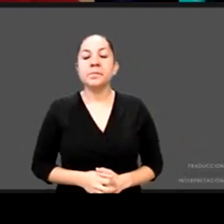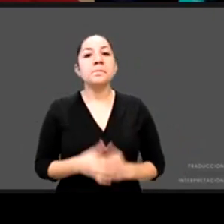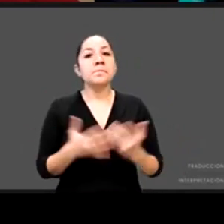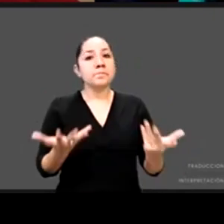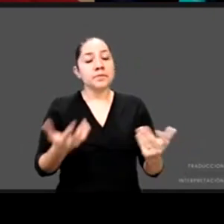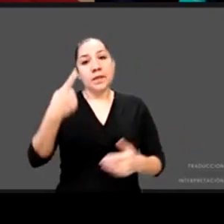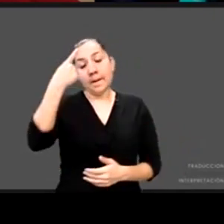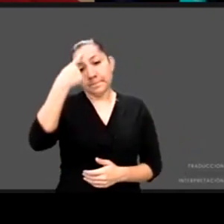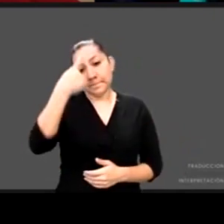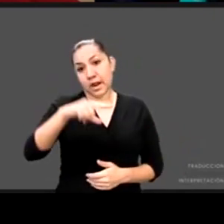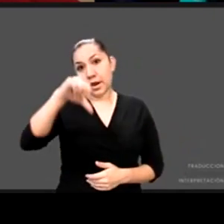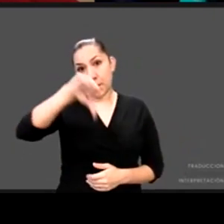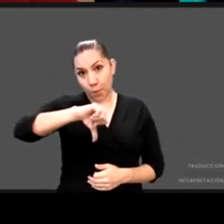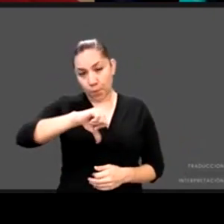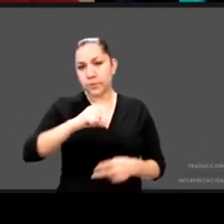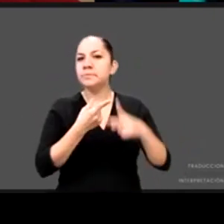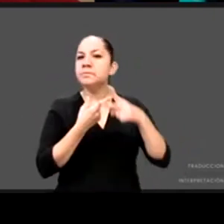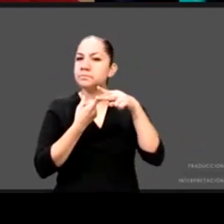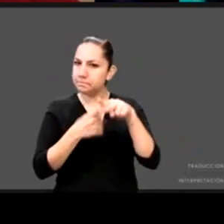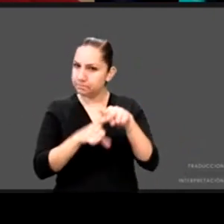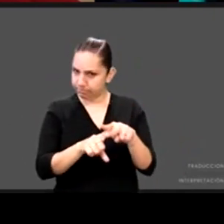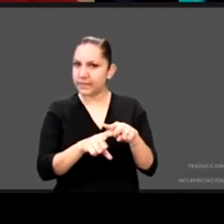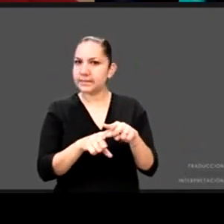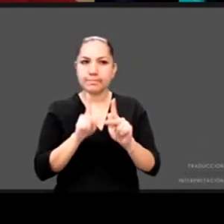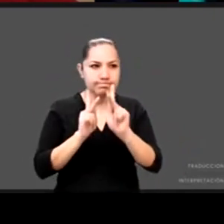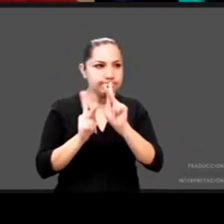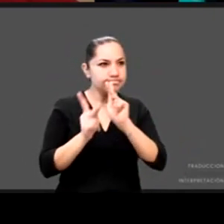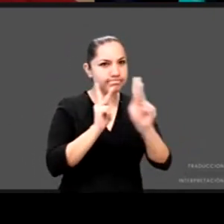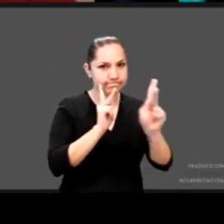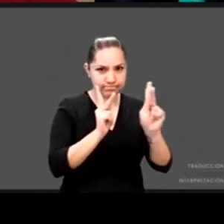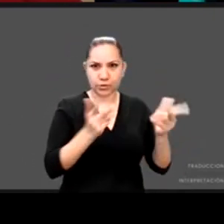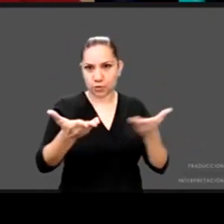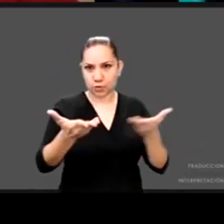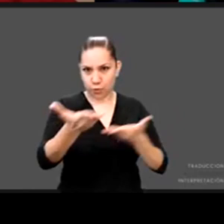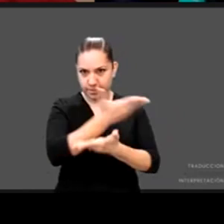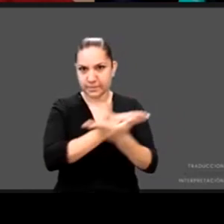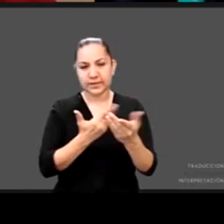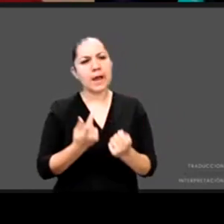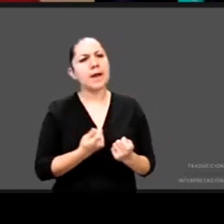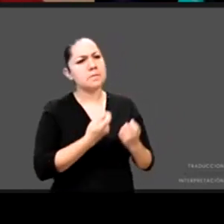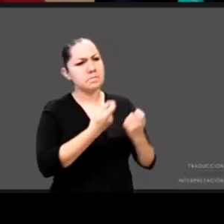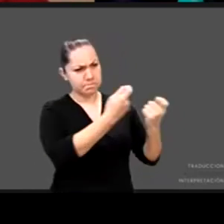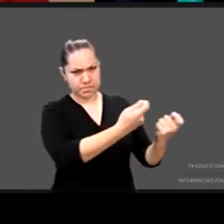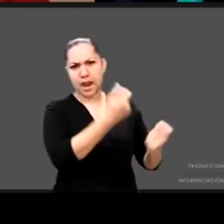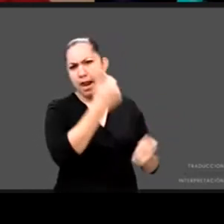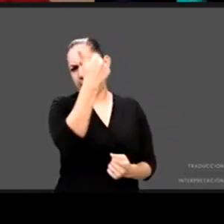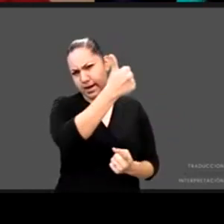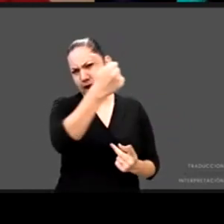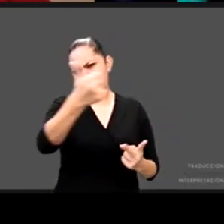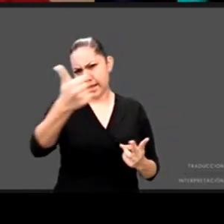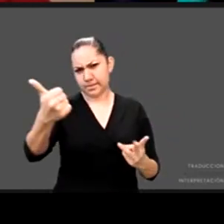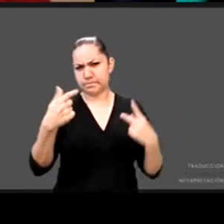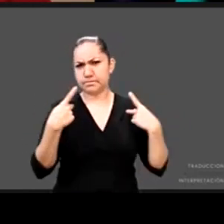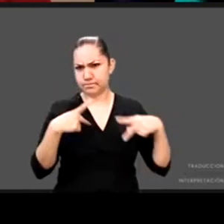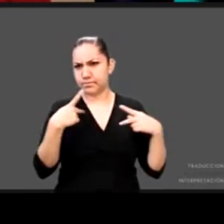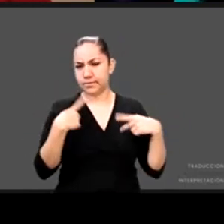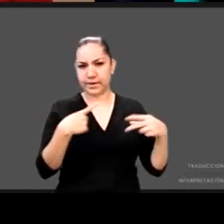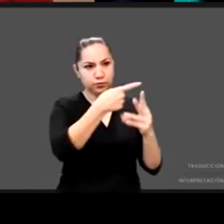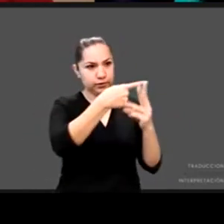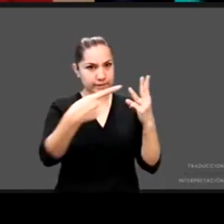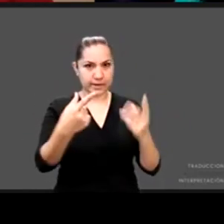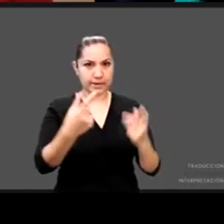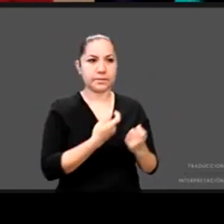conversatorio, vamos a dar la palabra, digamos, a cada uno de nuestros ponentes